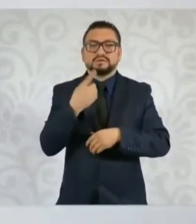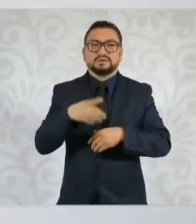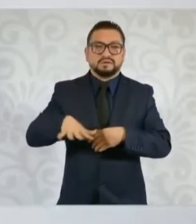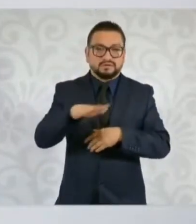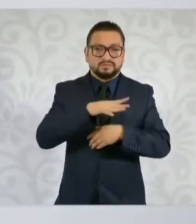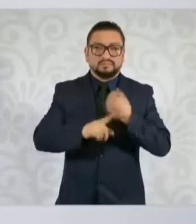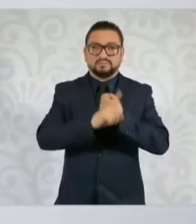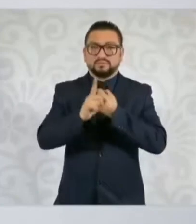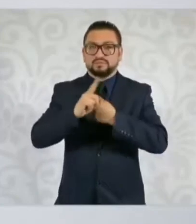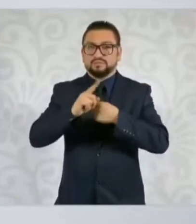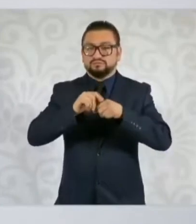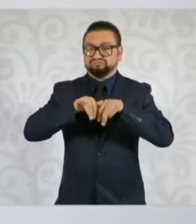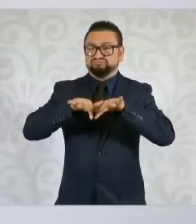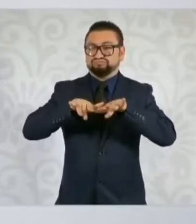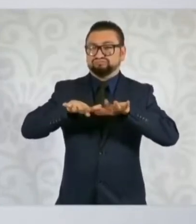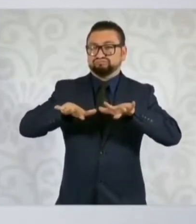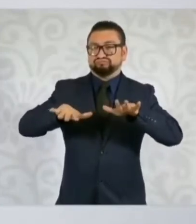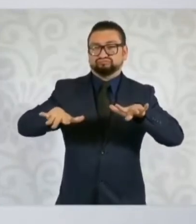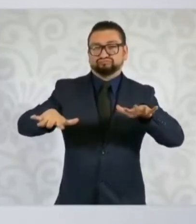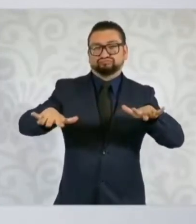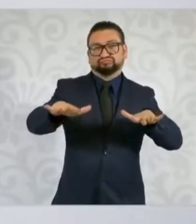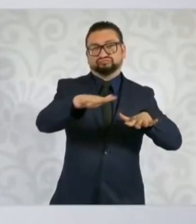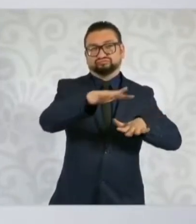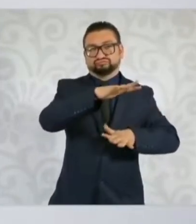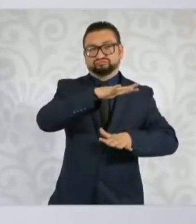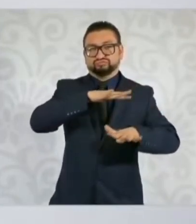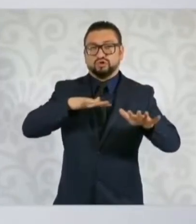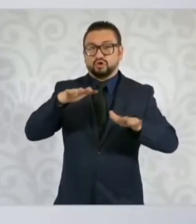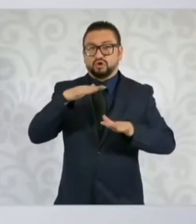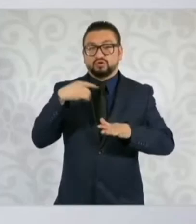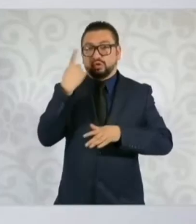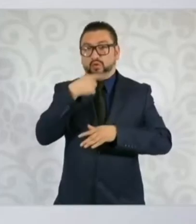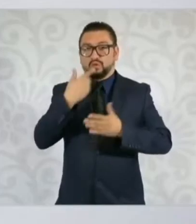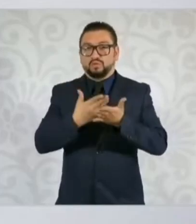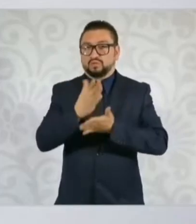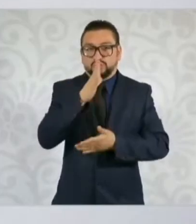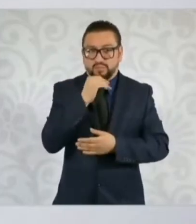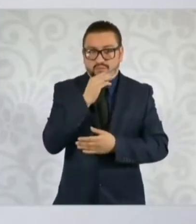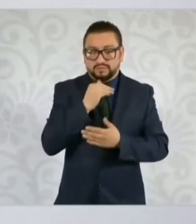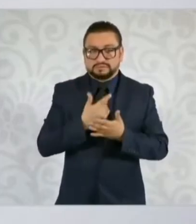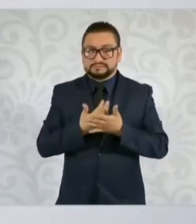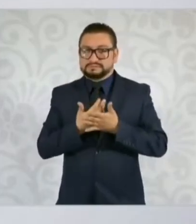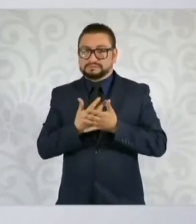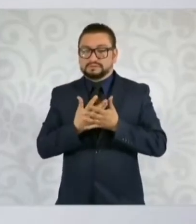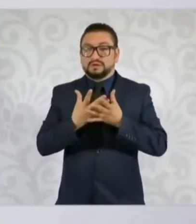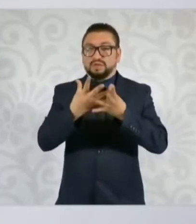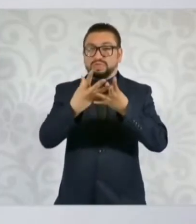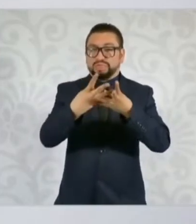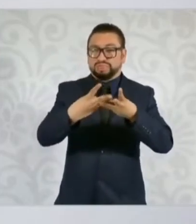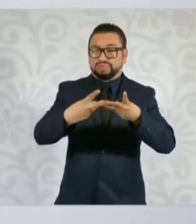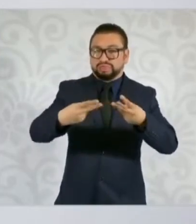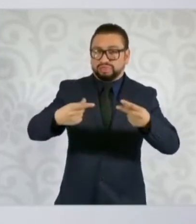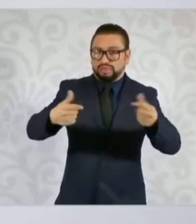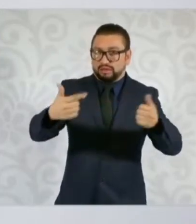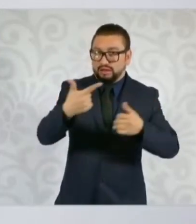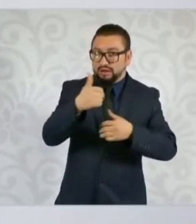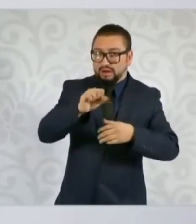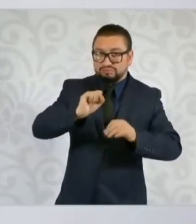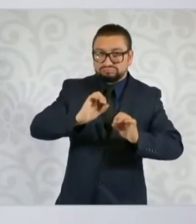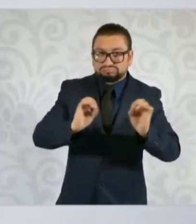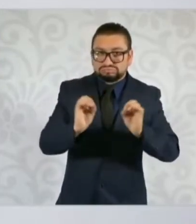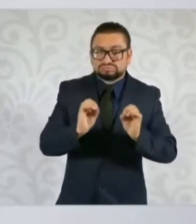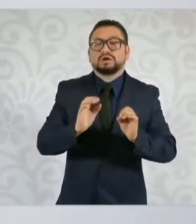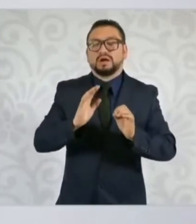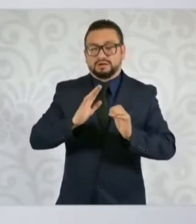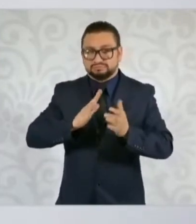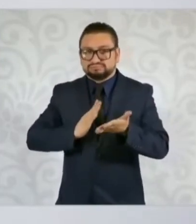zona se queda afectada y se queda contaminada durante algunas horas. Después de que se disipó el gas, se